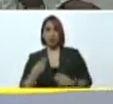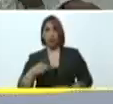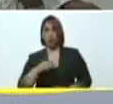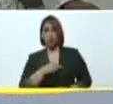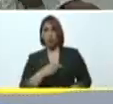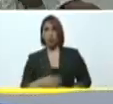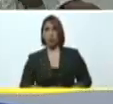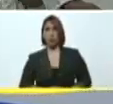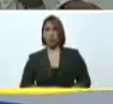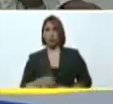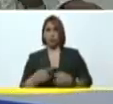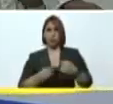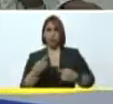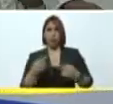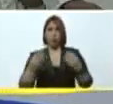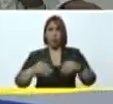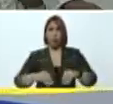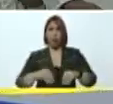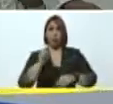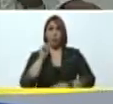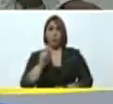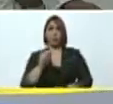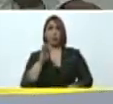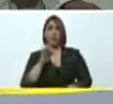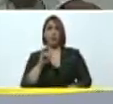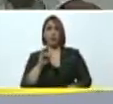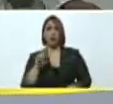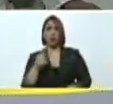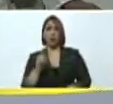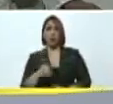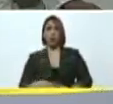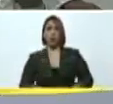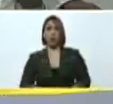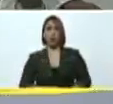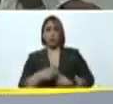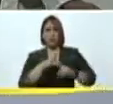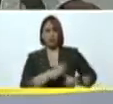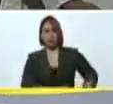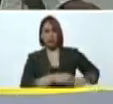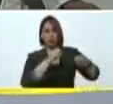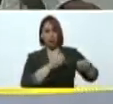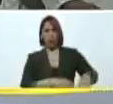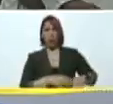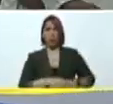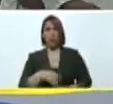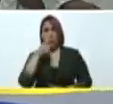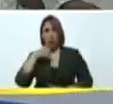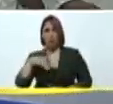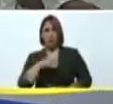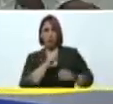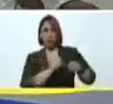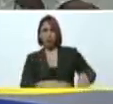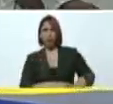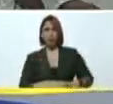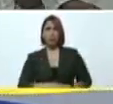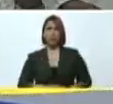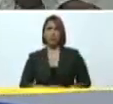cuando el pacto de punto fijo orfandad un pueblo huérfano abandonado